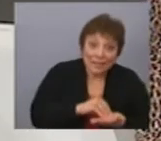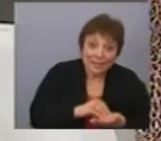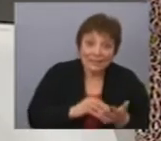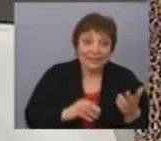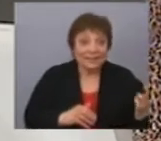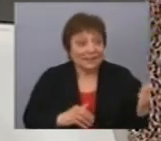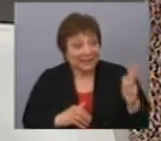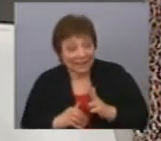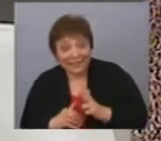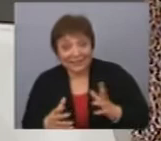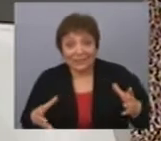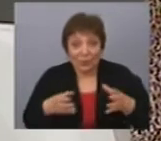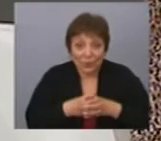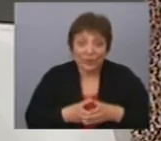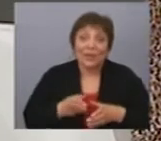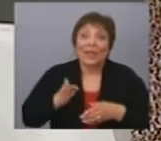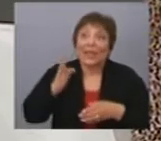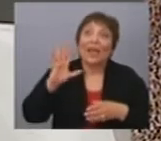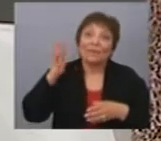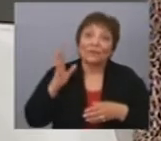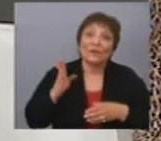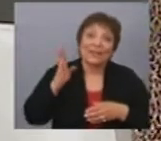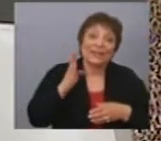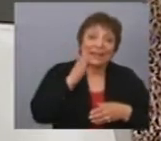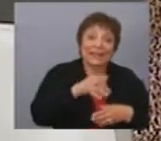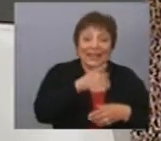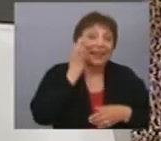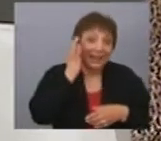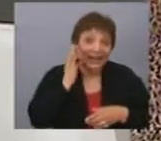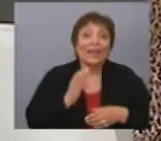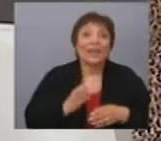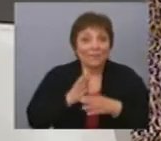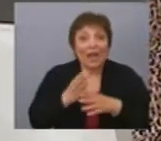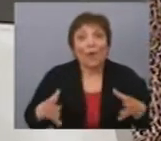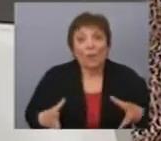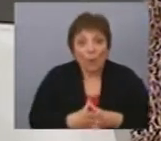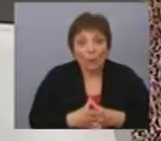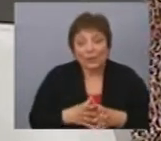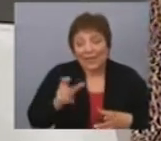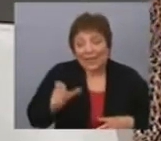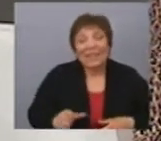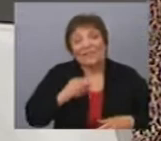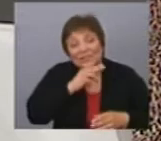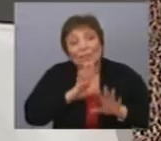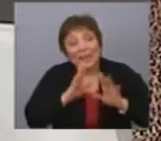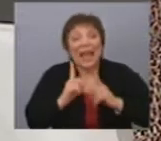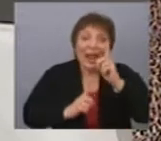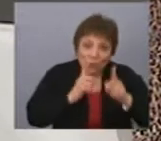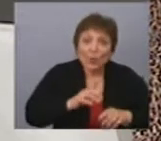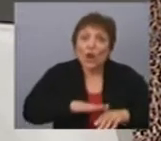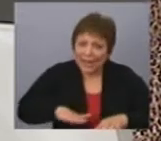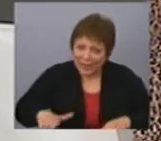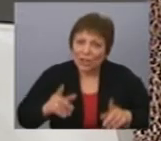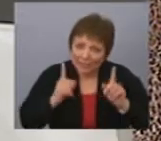salimos a recorrer el interior de Uruguay, y la niña participa de estos viajes, es un personaje de ficción, si bien algunos niños también nos